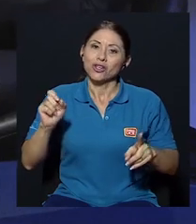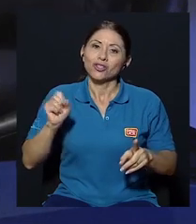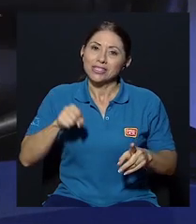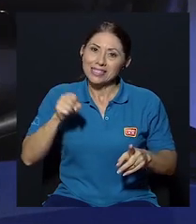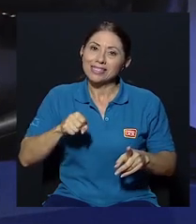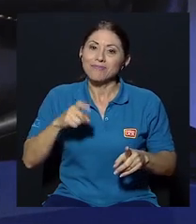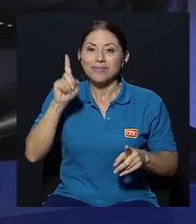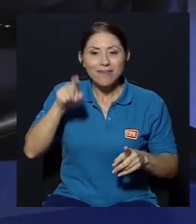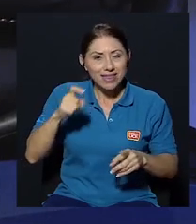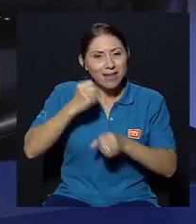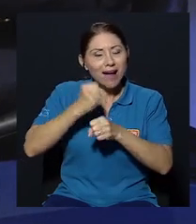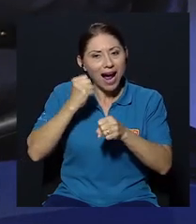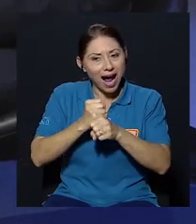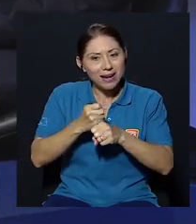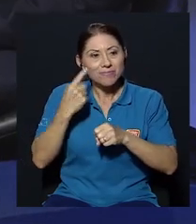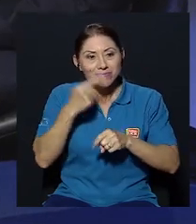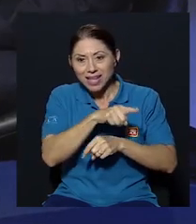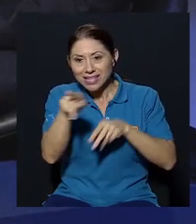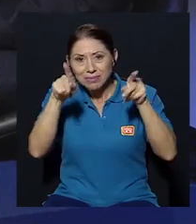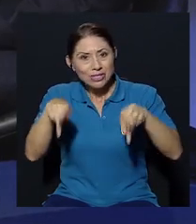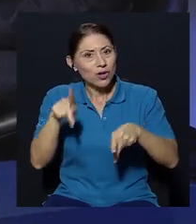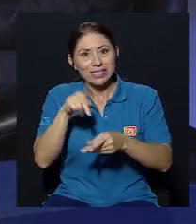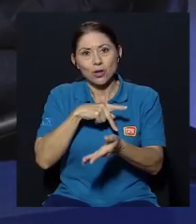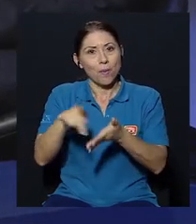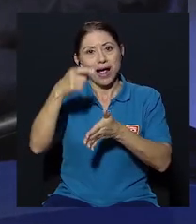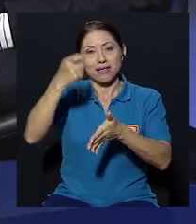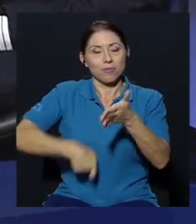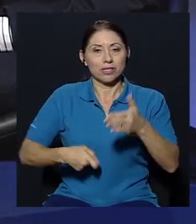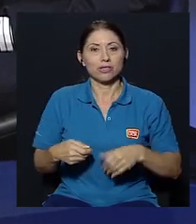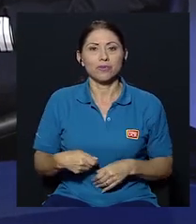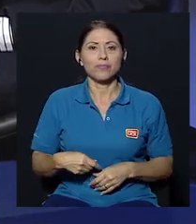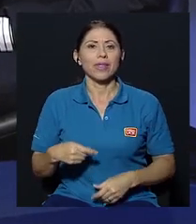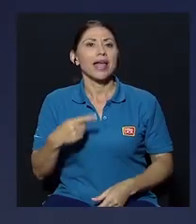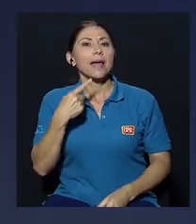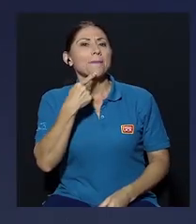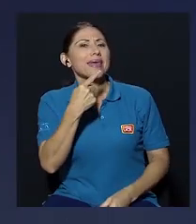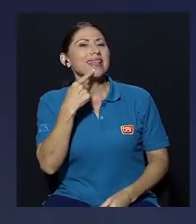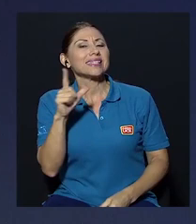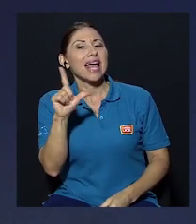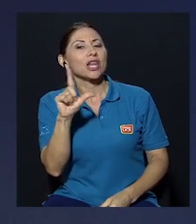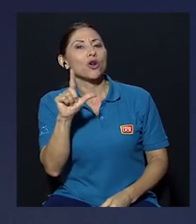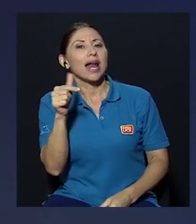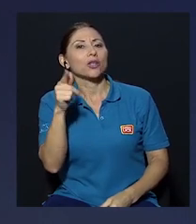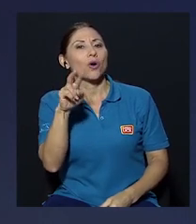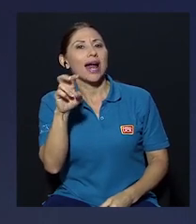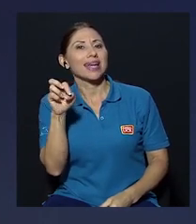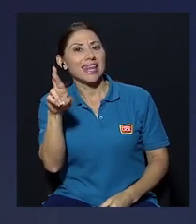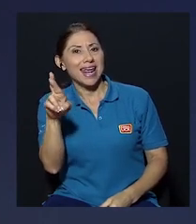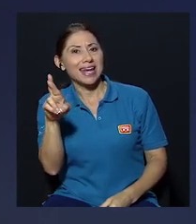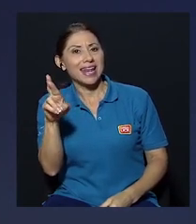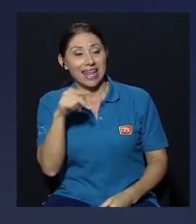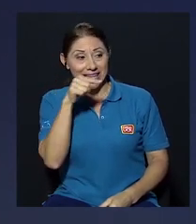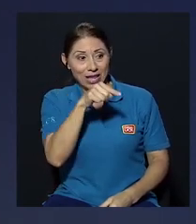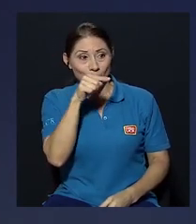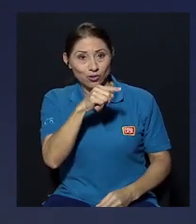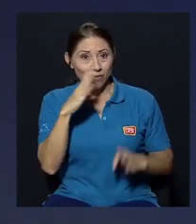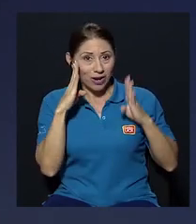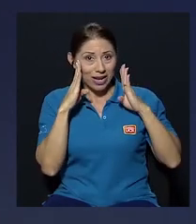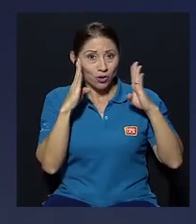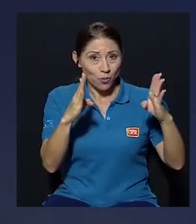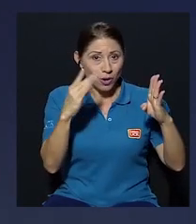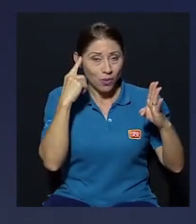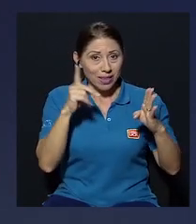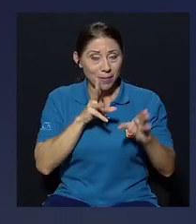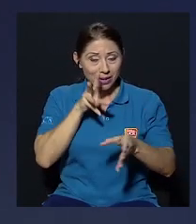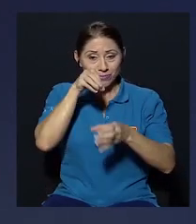pero si hay donde entraría la evasión me decía Leonardo Garnier que usted fue en una entrevista que usted fue casualmente quien lo tomó en cuenta para que